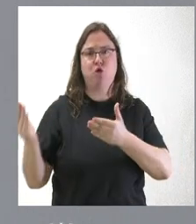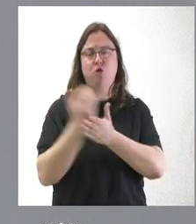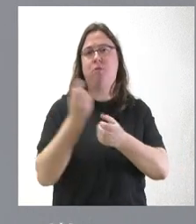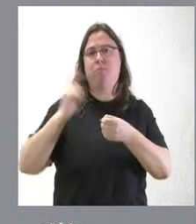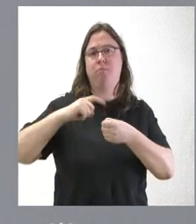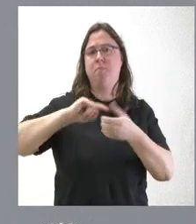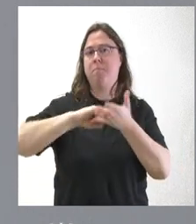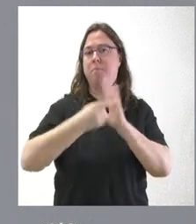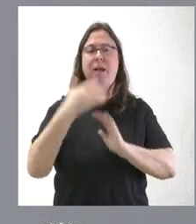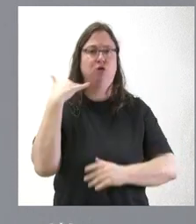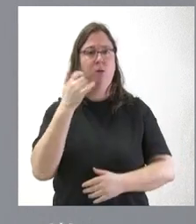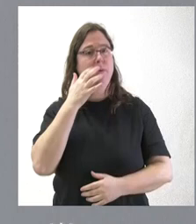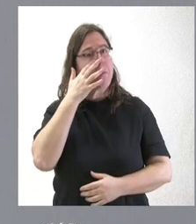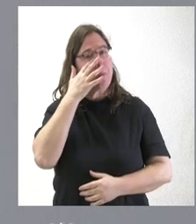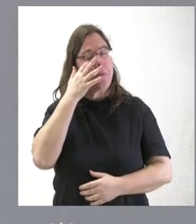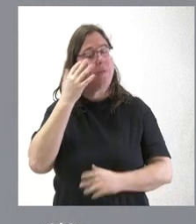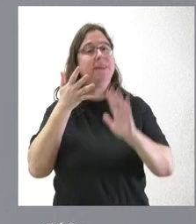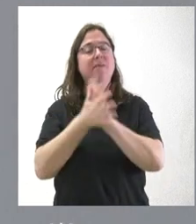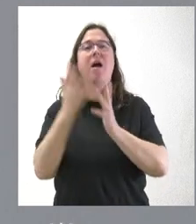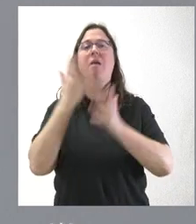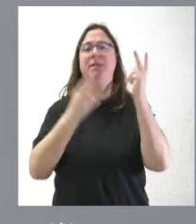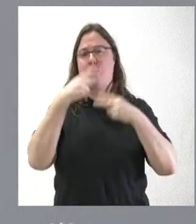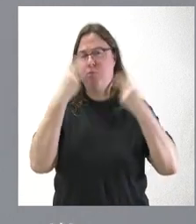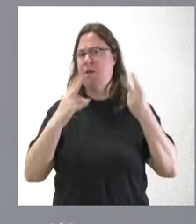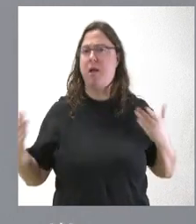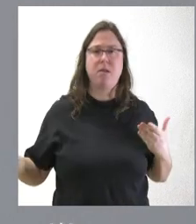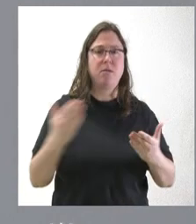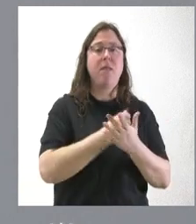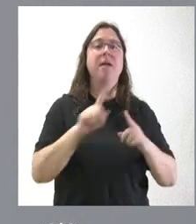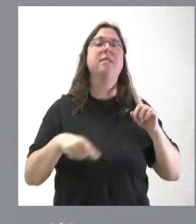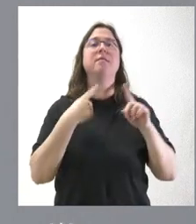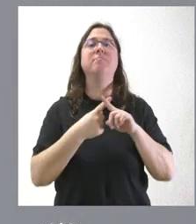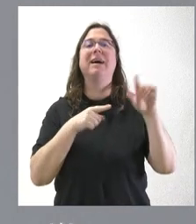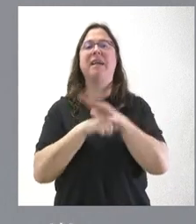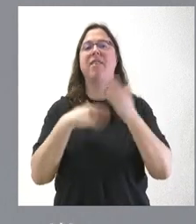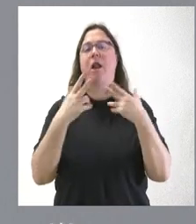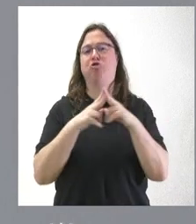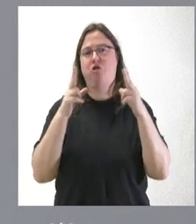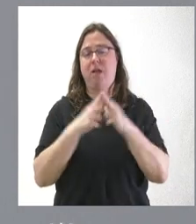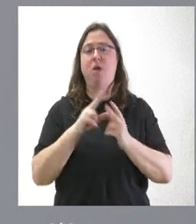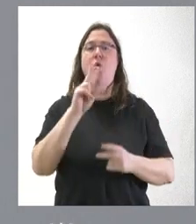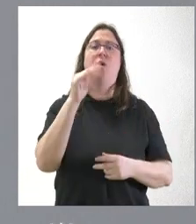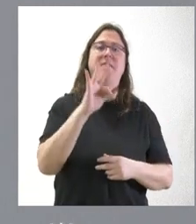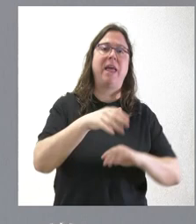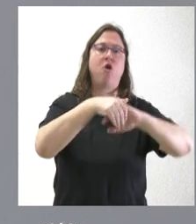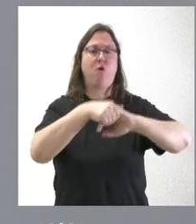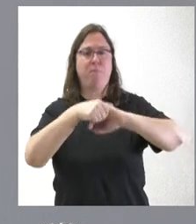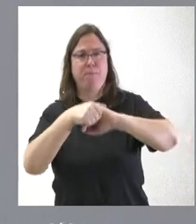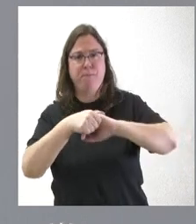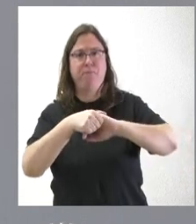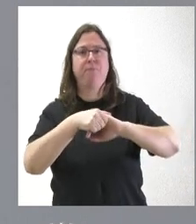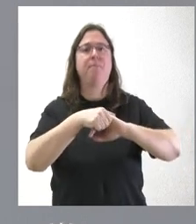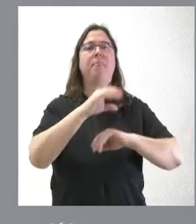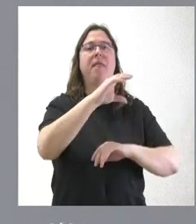parte del Plan Soria, que son todas las Administraciones públicas y son también los agentes del diálogo social, UGT, Comisiones Obreras y